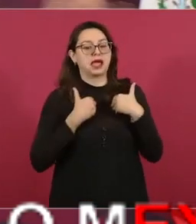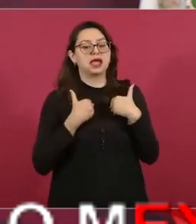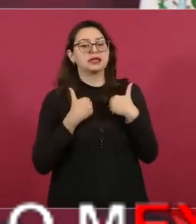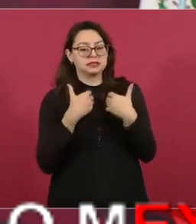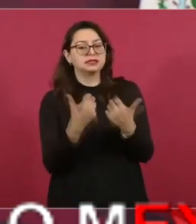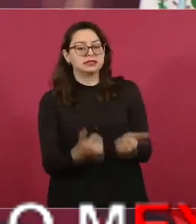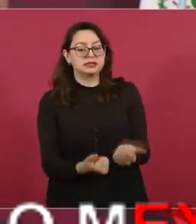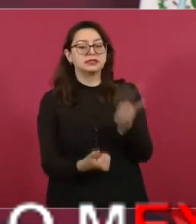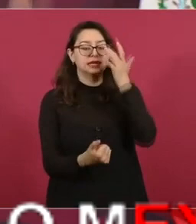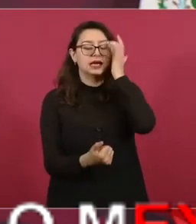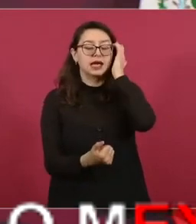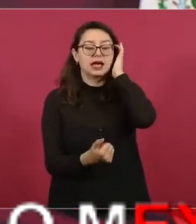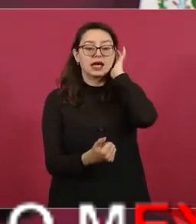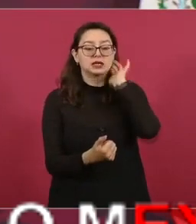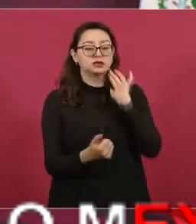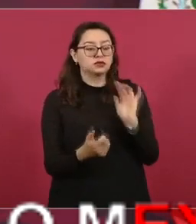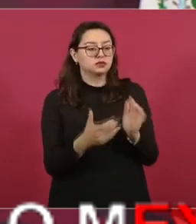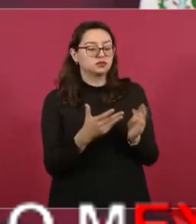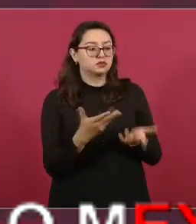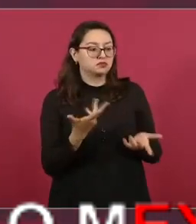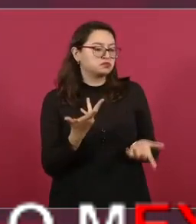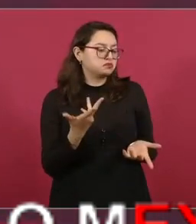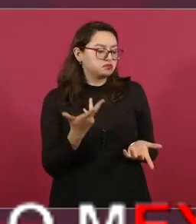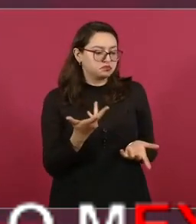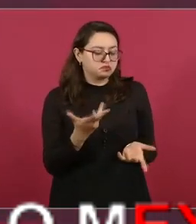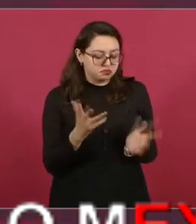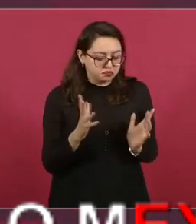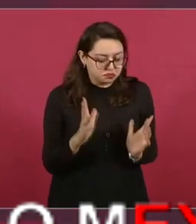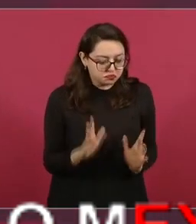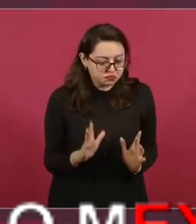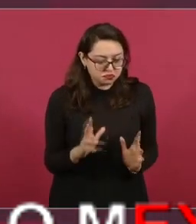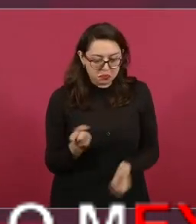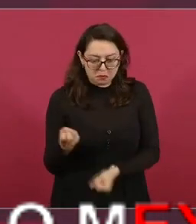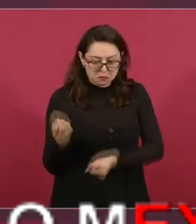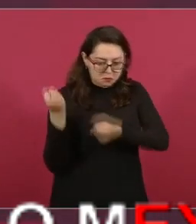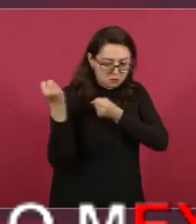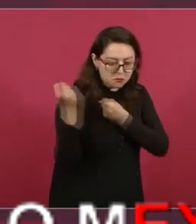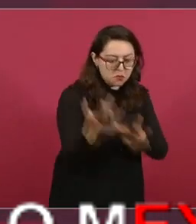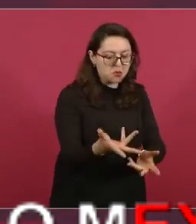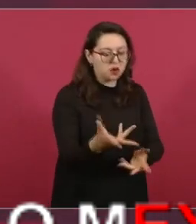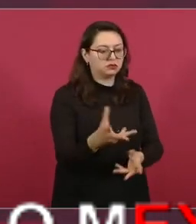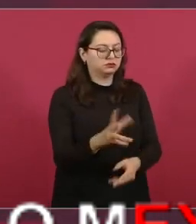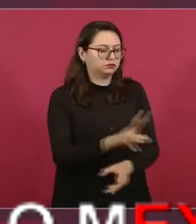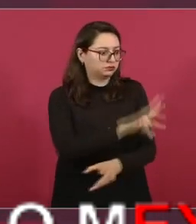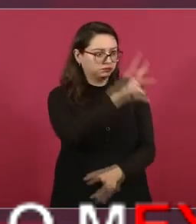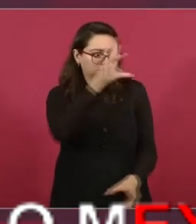les dieron facilidades